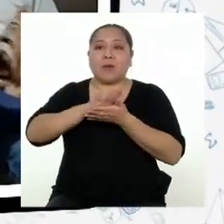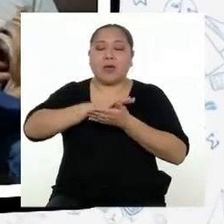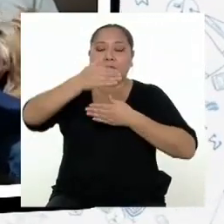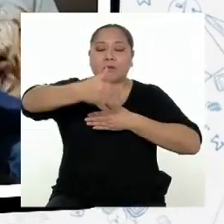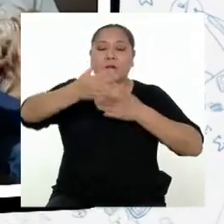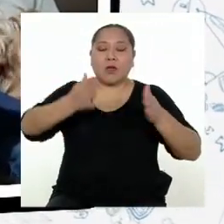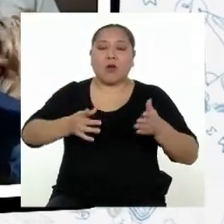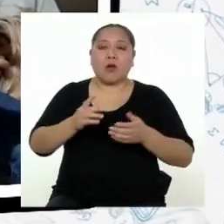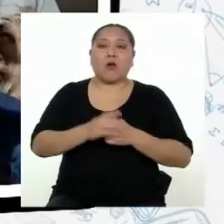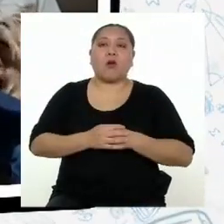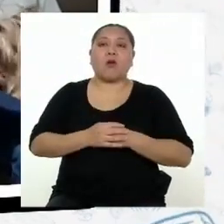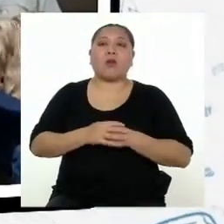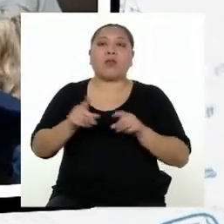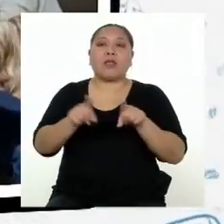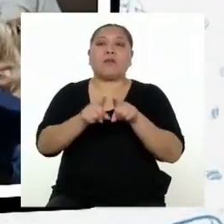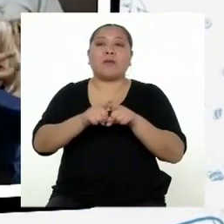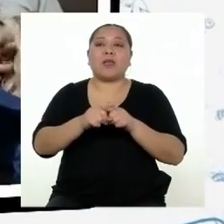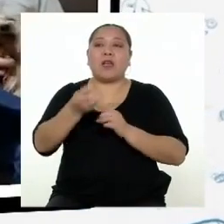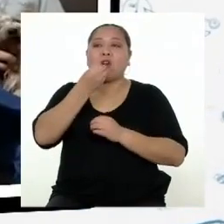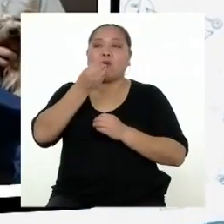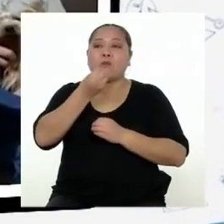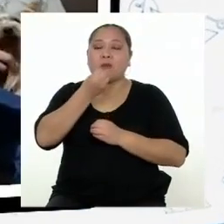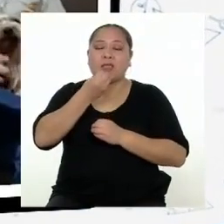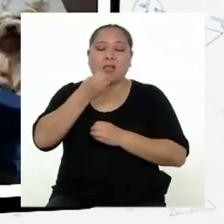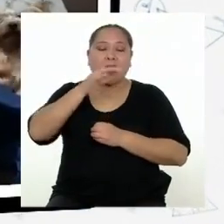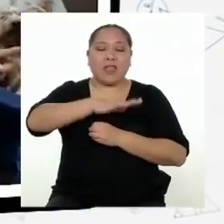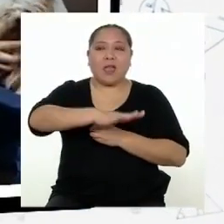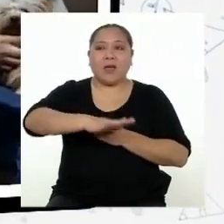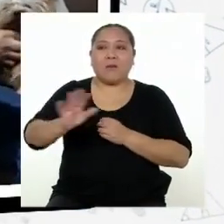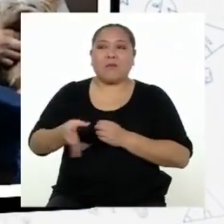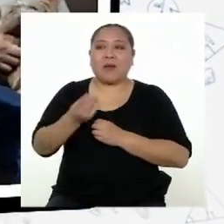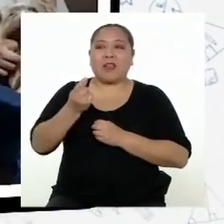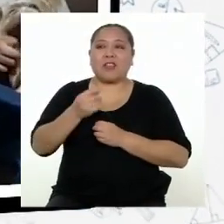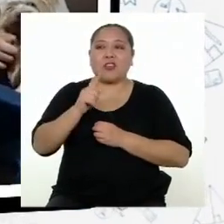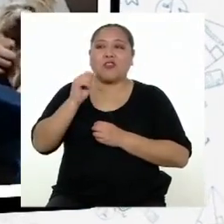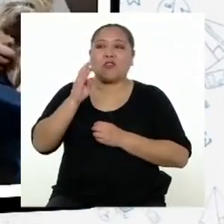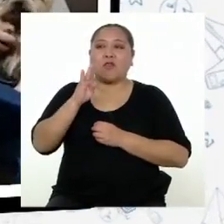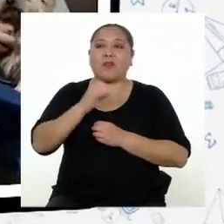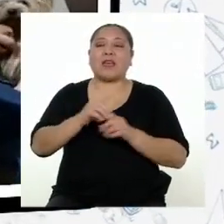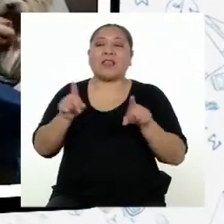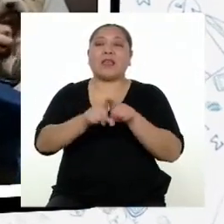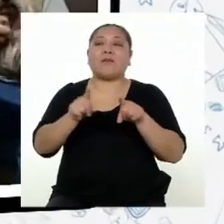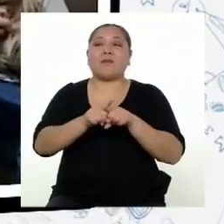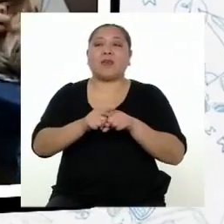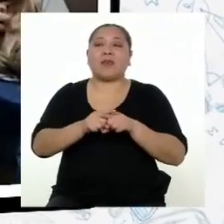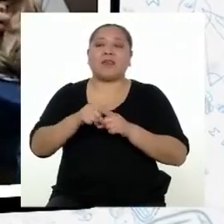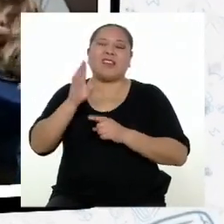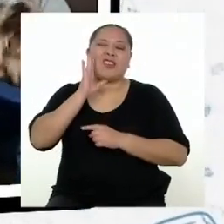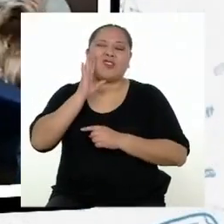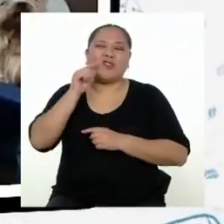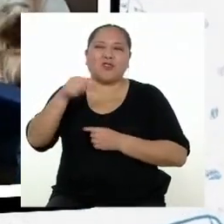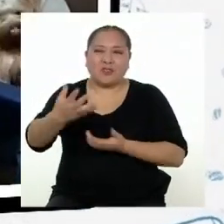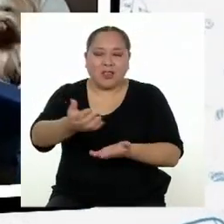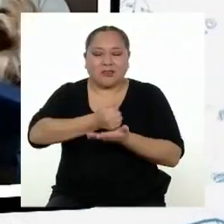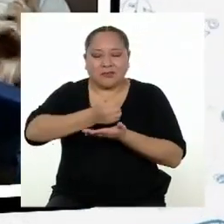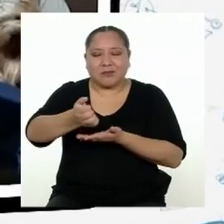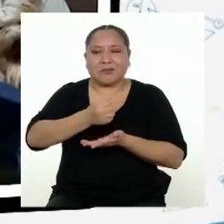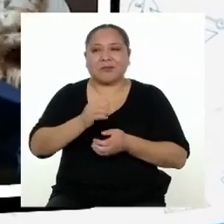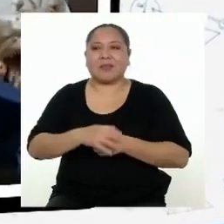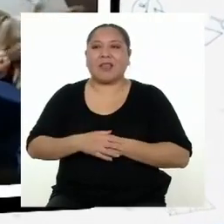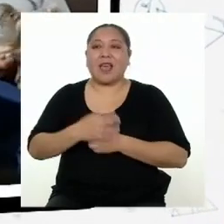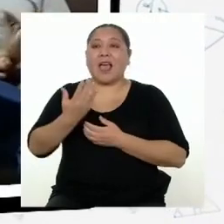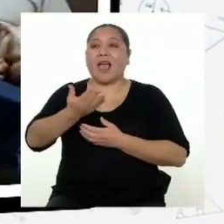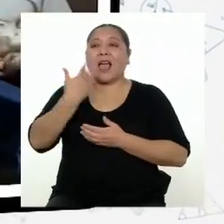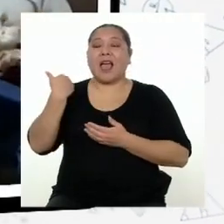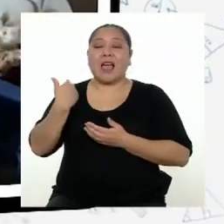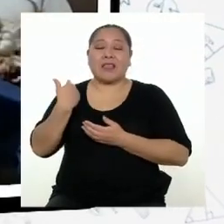y, por supuesto, de la comida de mi perrito Toby. Ah, también me encargo de recoger todo lo que ensucie a perrito. Antes de